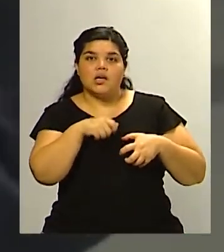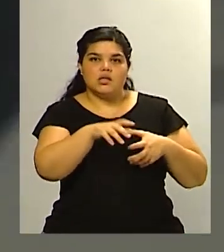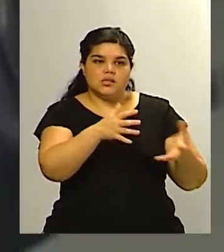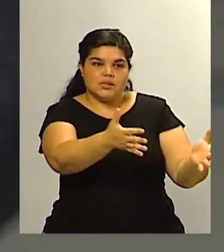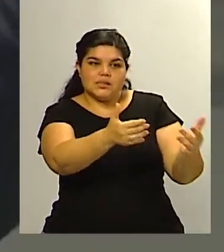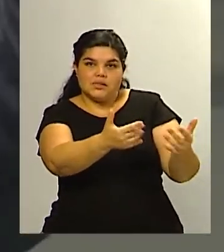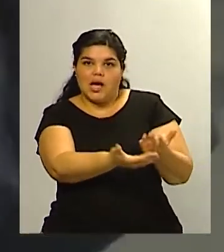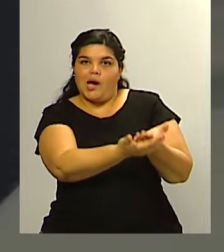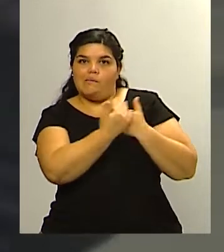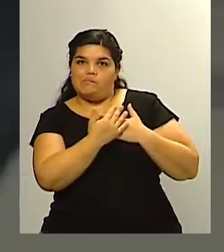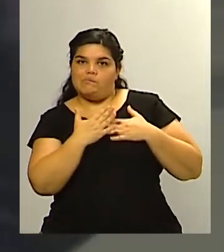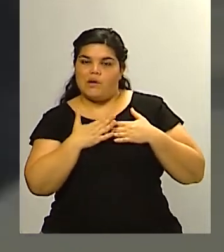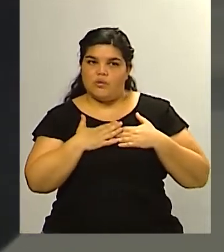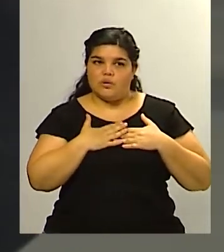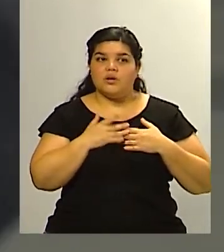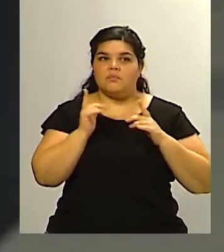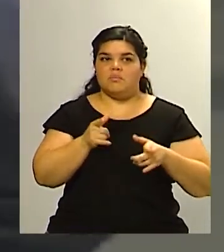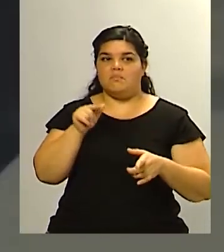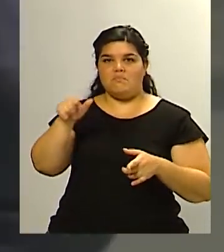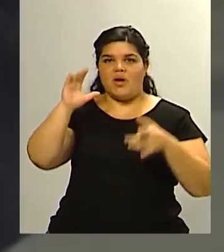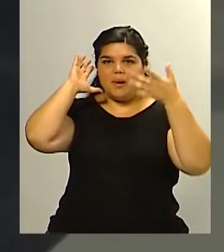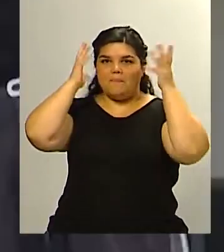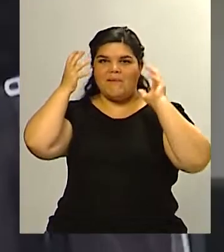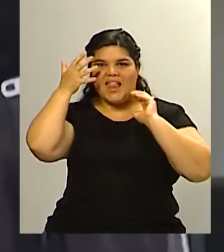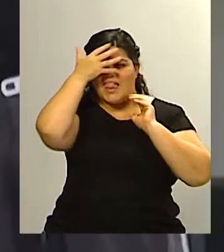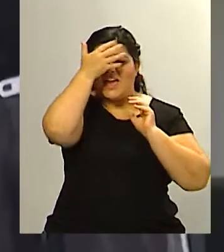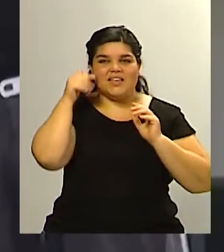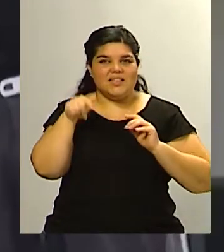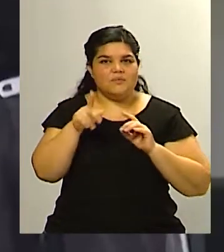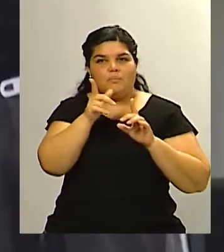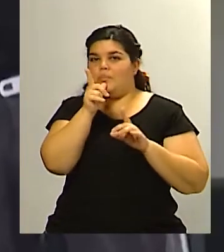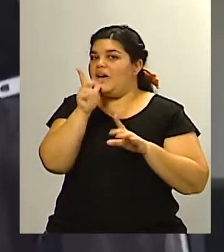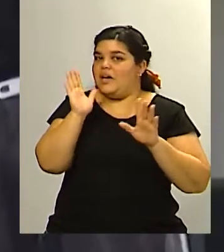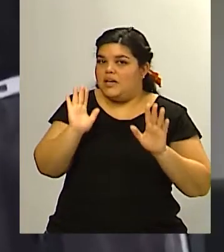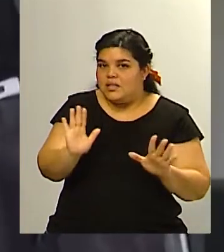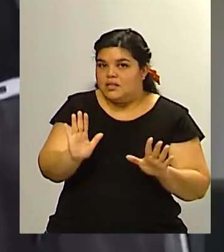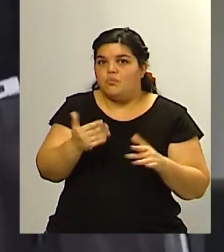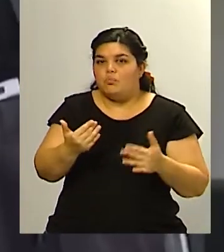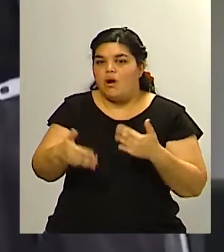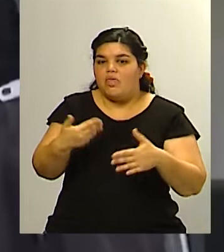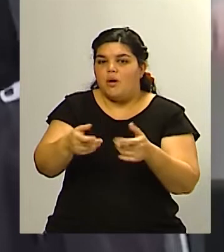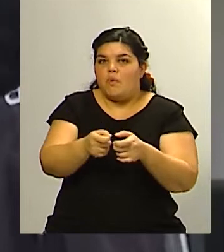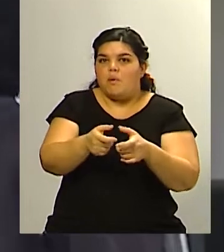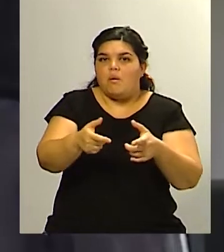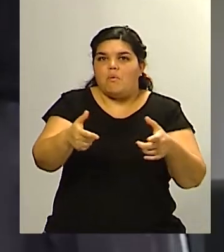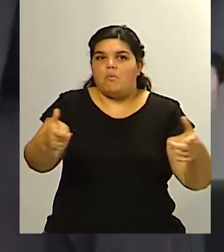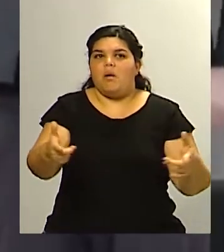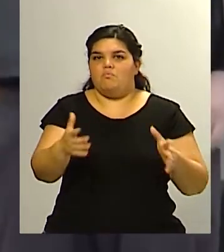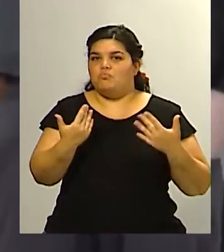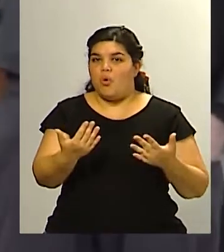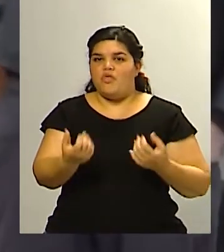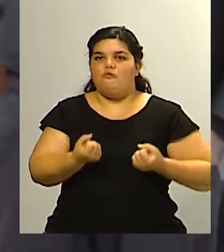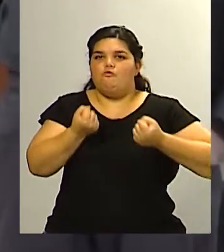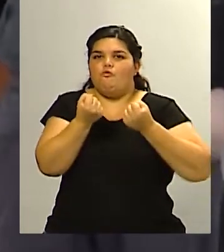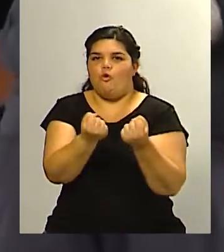y la política sigue en este estado como está hasta ahora Millet va a seguir creciendo de cualquier modo no hay neutralidad hoy estamos